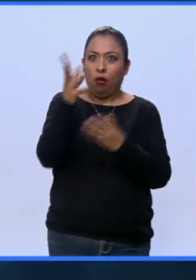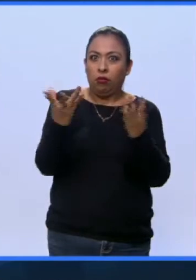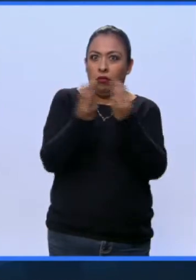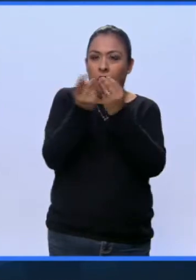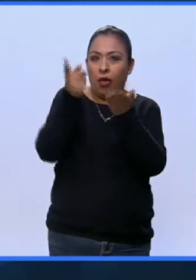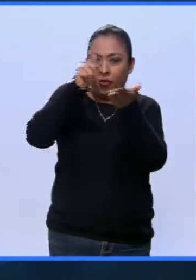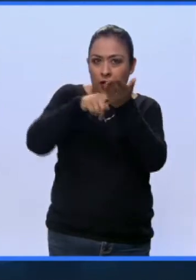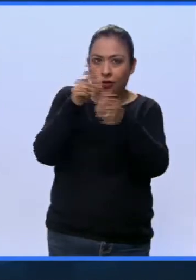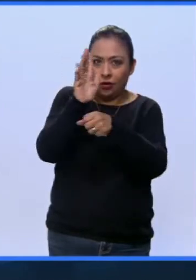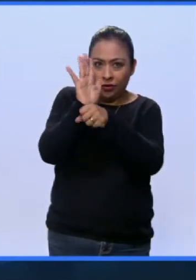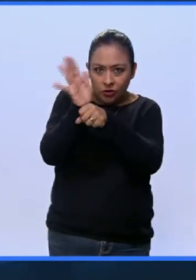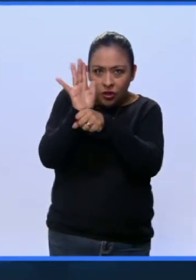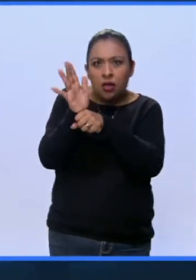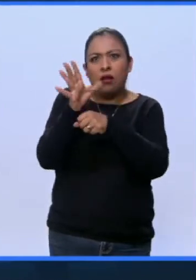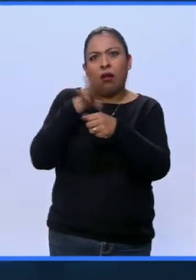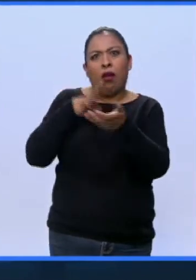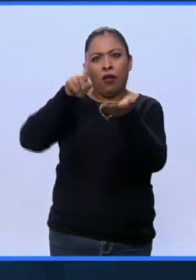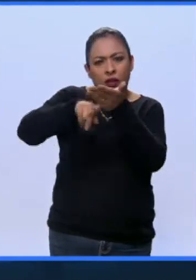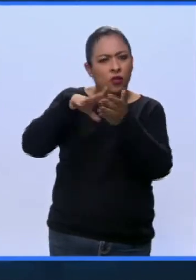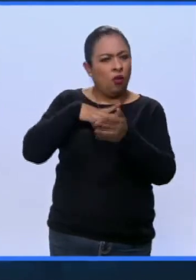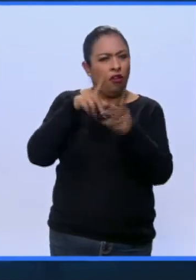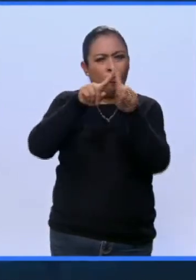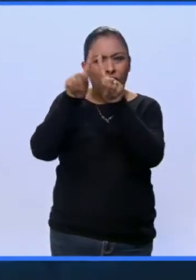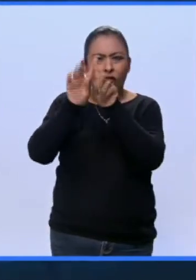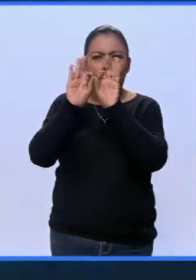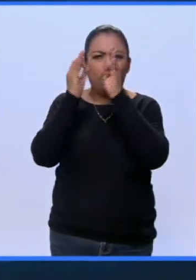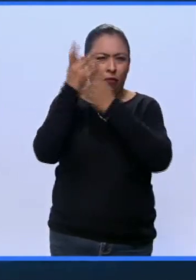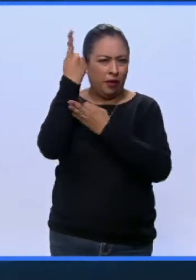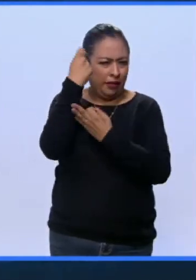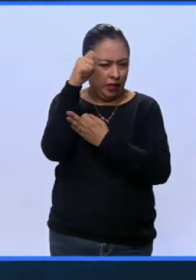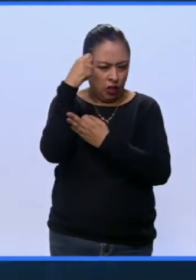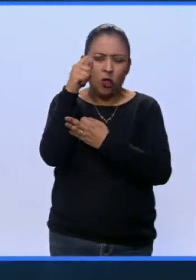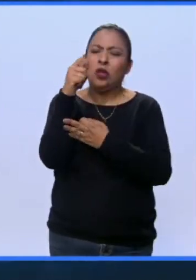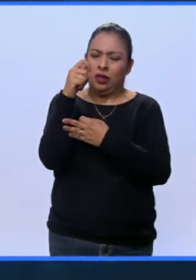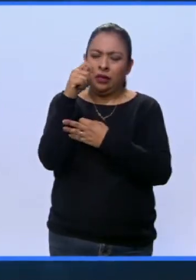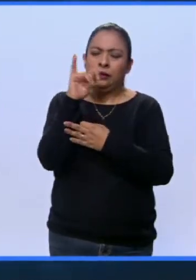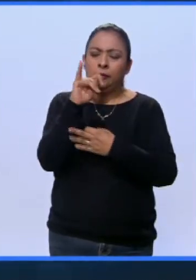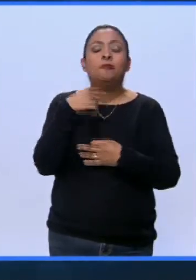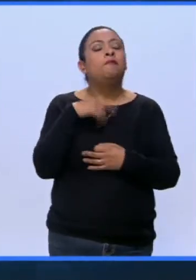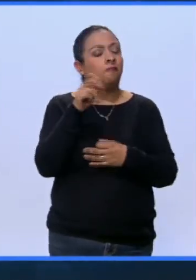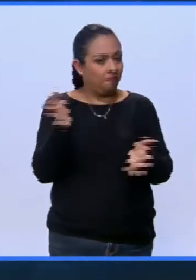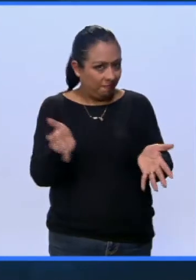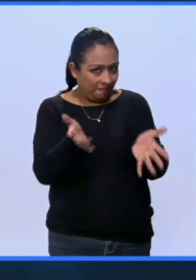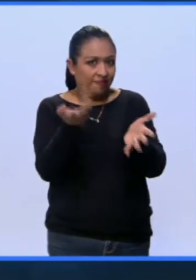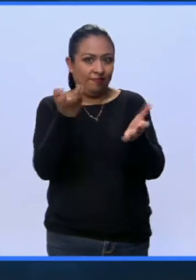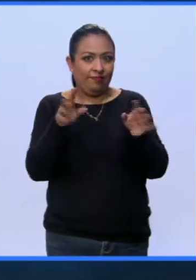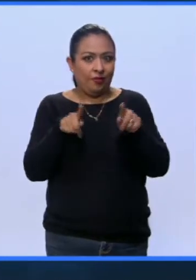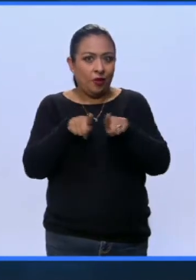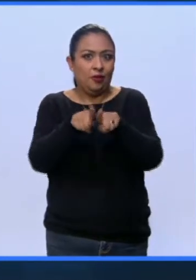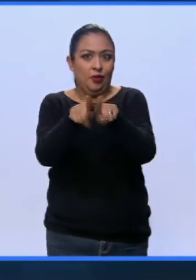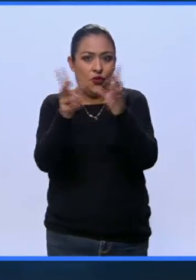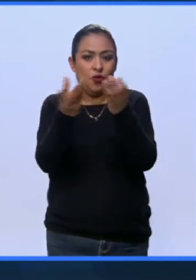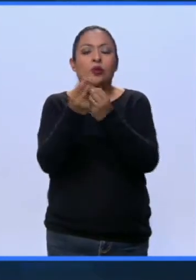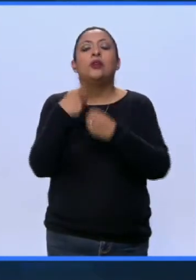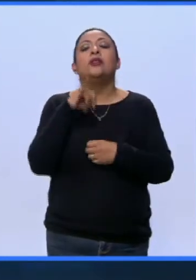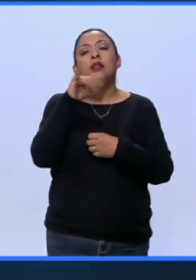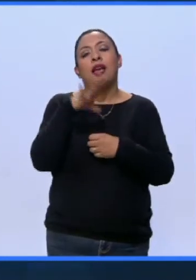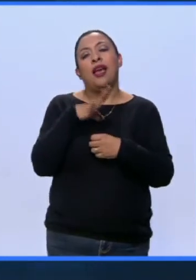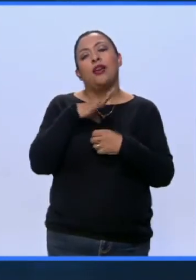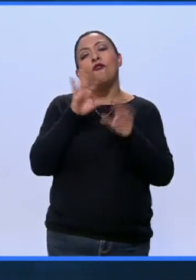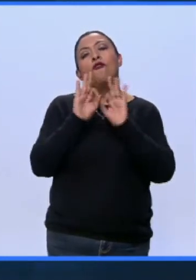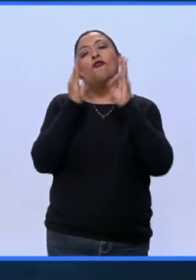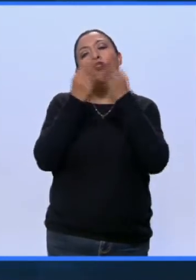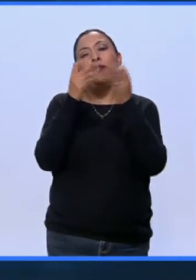porque al cine pues llegan todas las tecnologías y también el cine impulsa tecnologías. Absolutamente, van juntos. Sí, hablaremos de formatos,